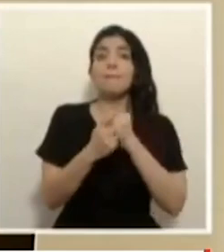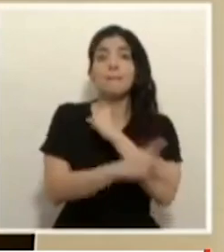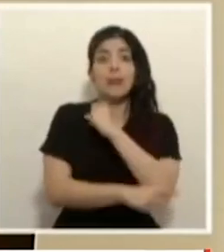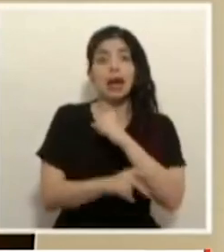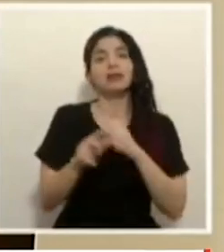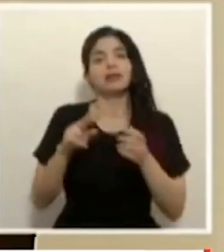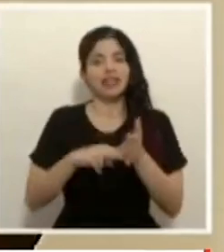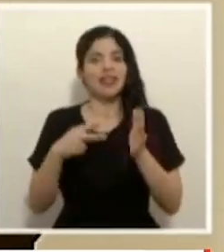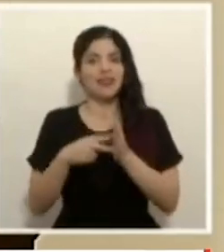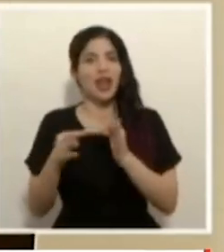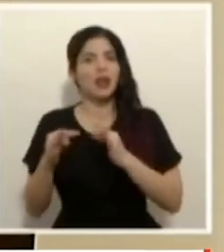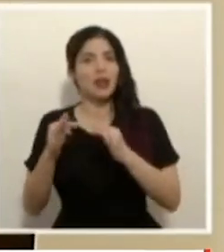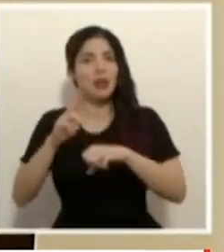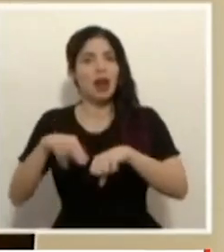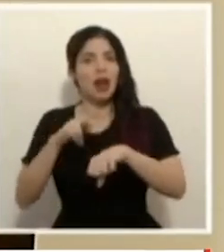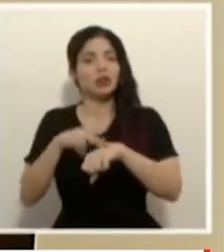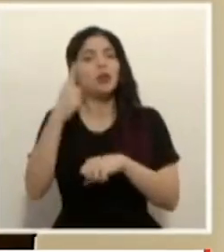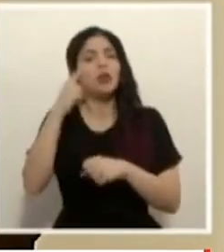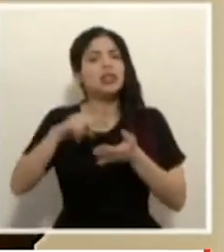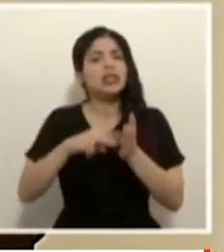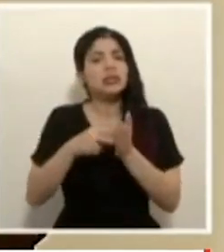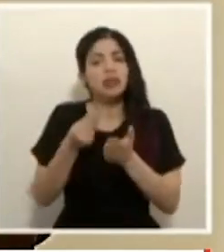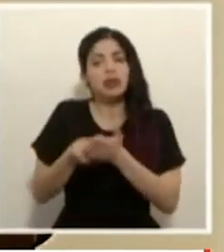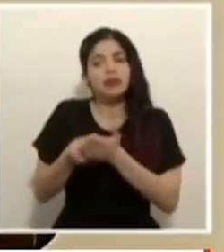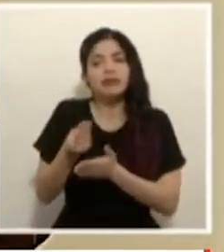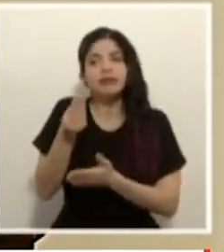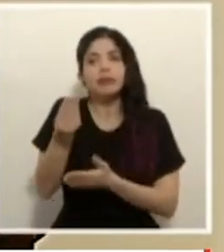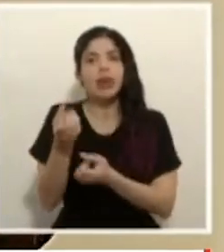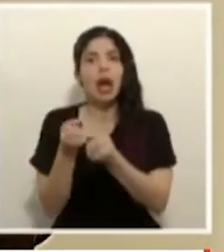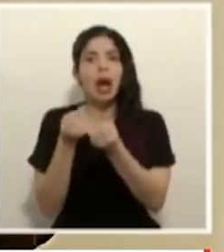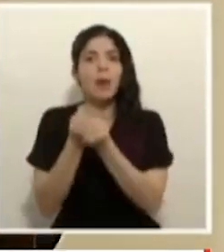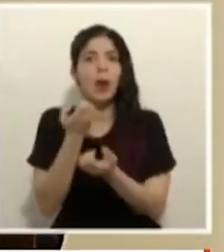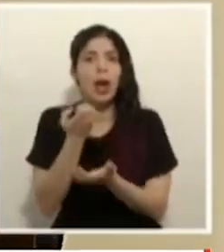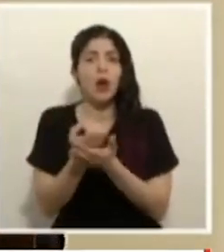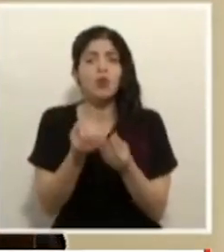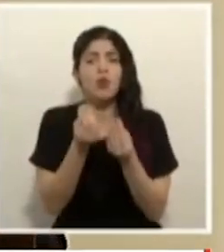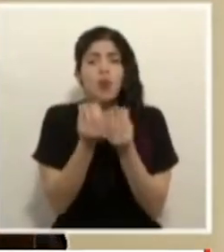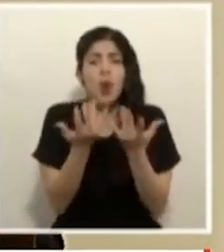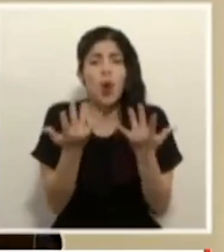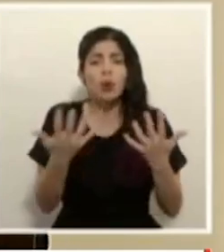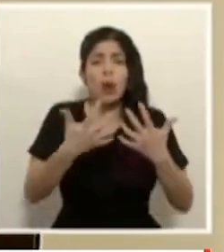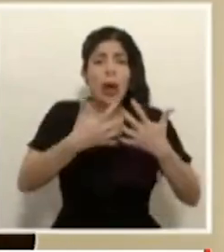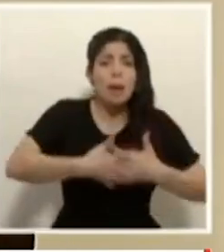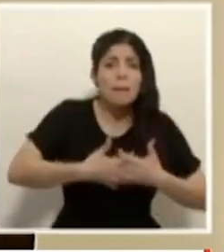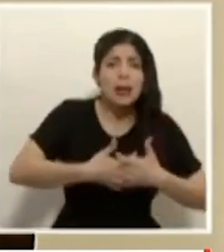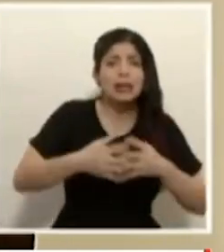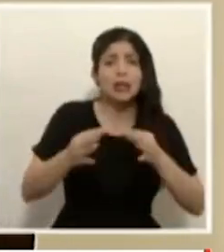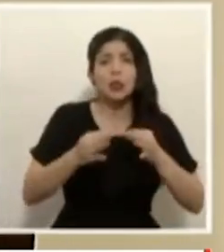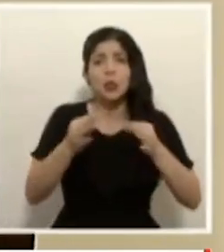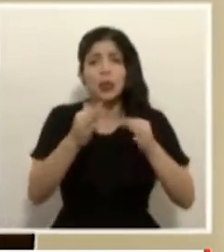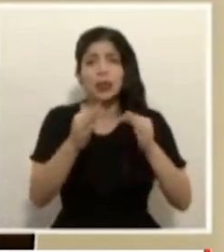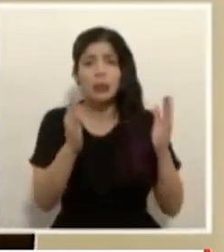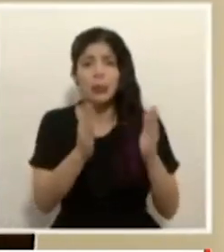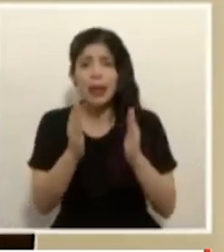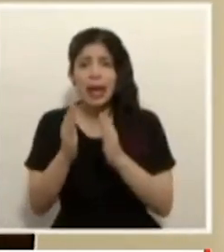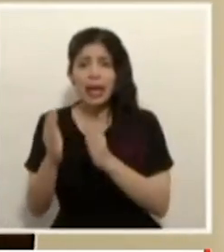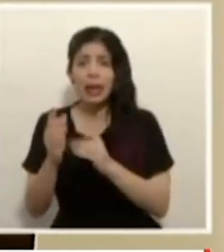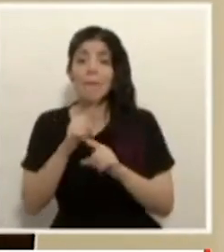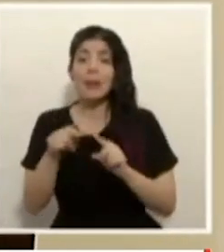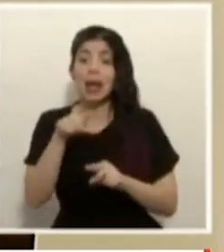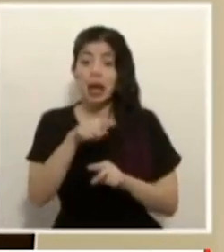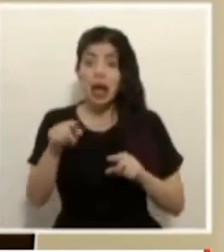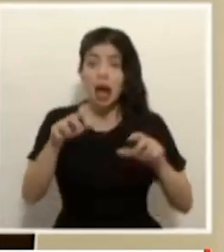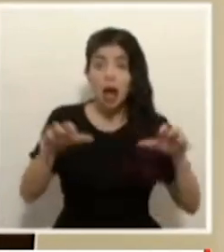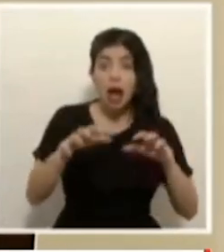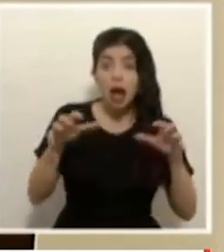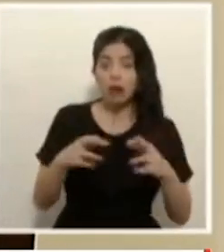turismo nacional porque le van a llevar sustento económico a cientos de pequeñas y medianas empresas turísticas, pero hay que hacerlo de forma responsable